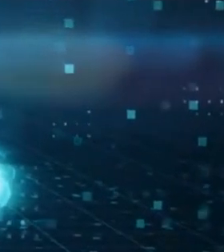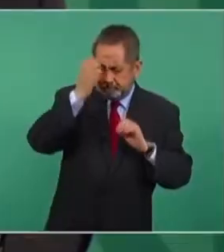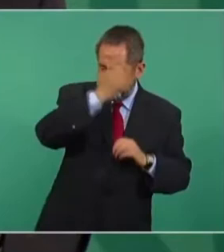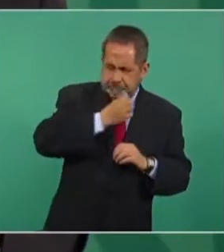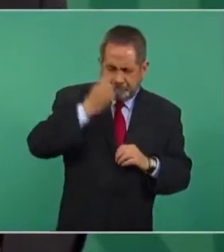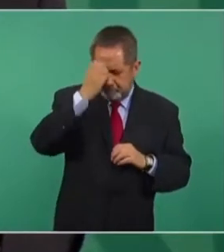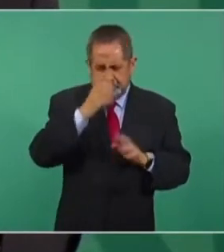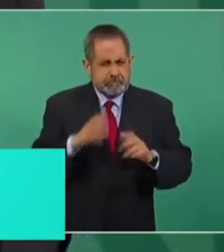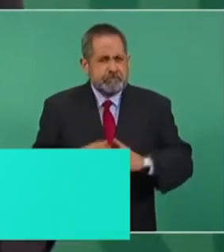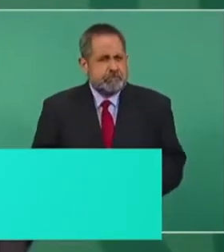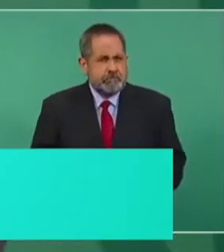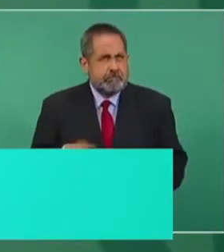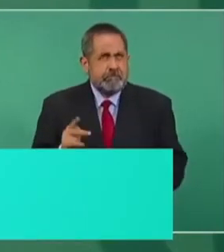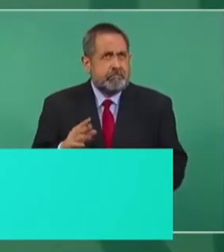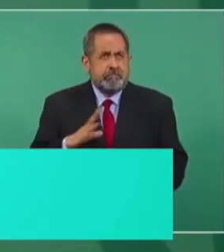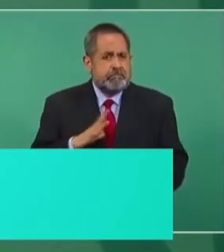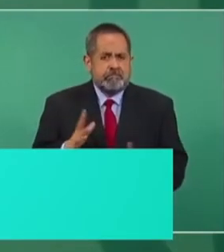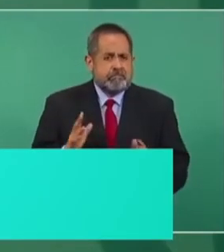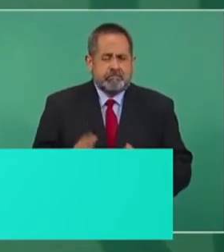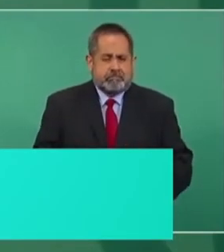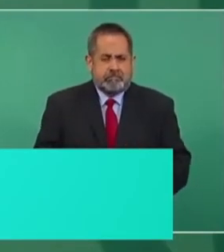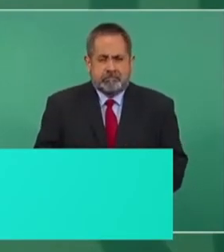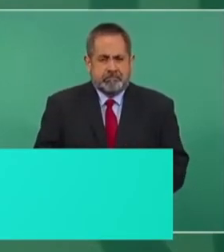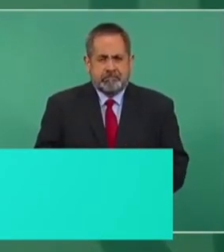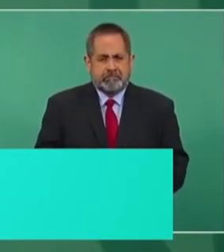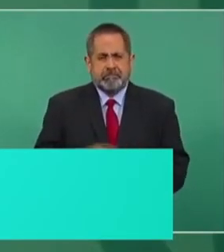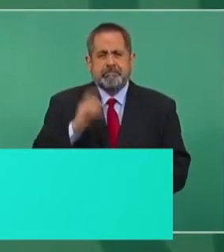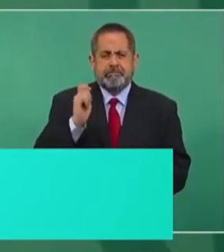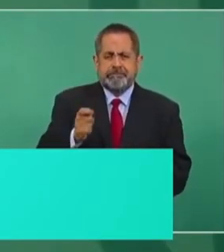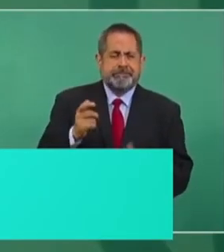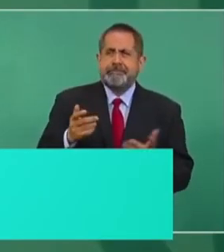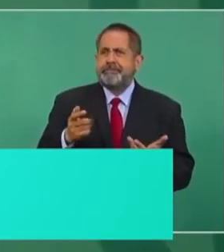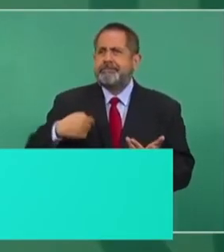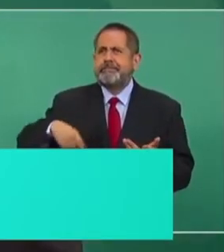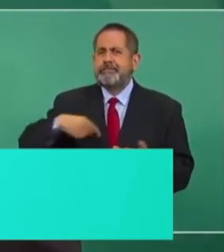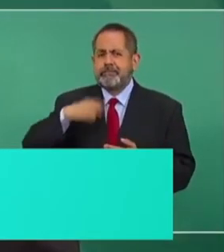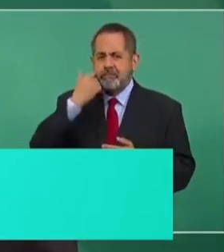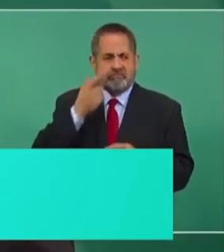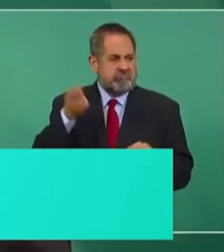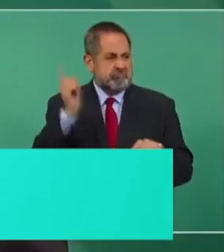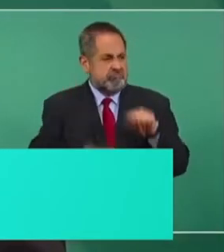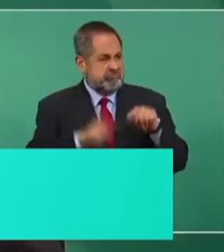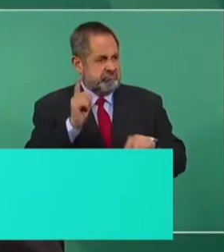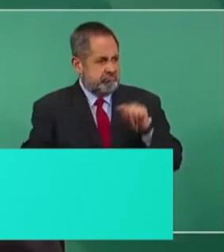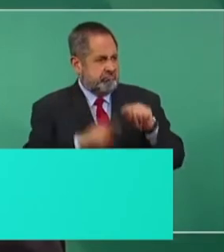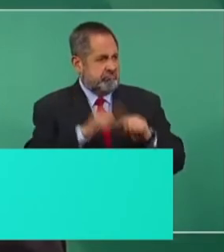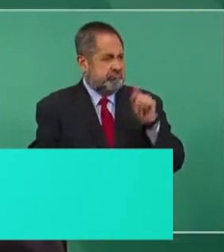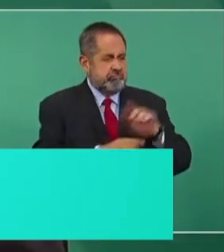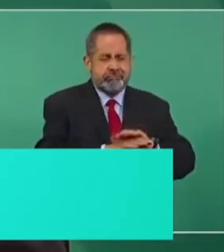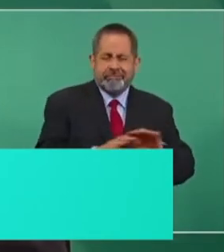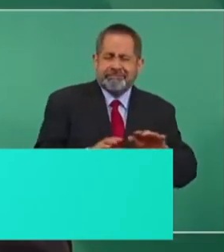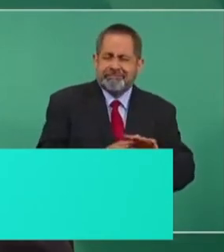nación. No hay interés en retirar concesiones,